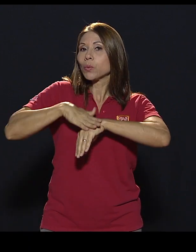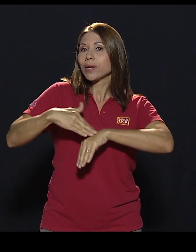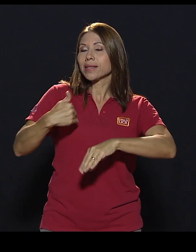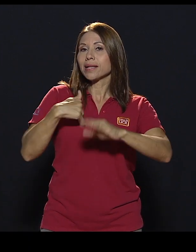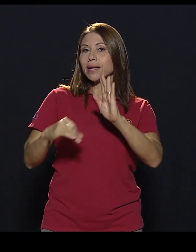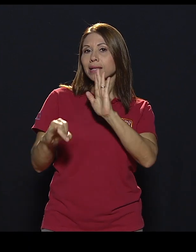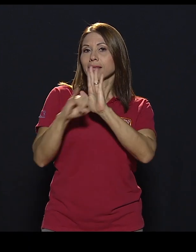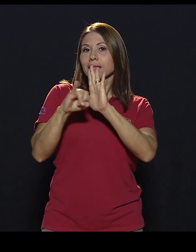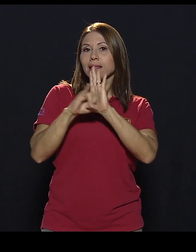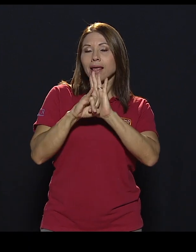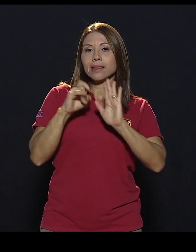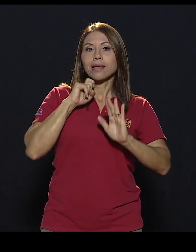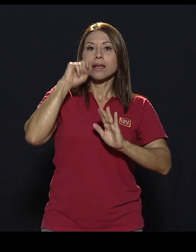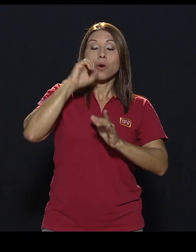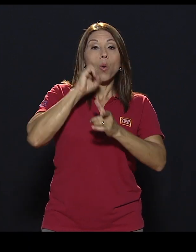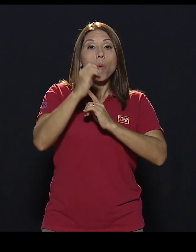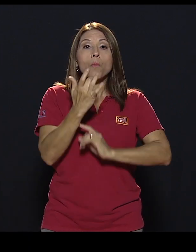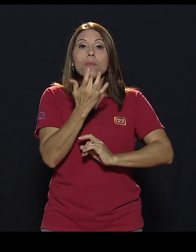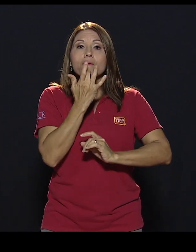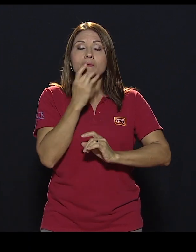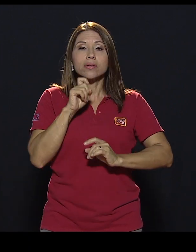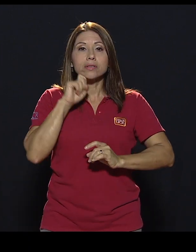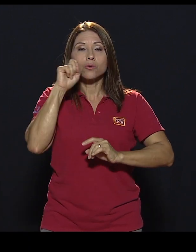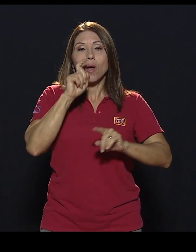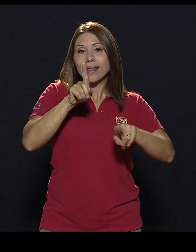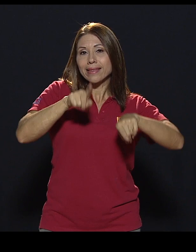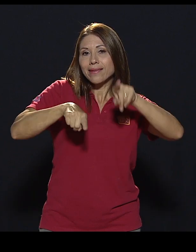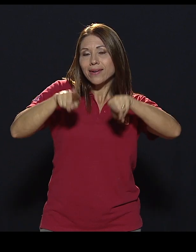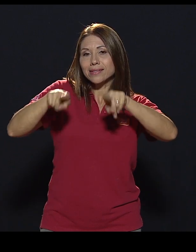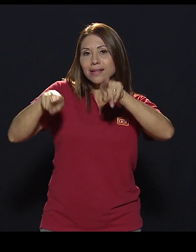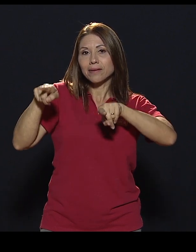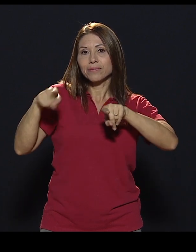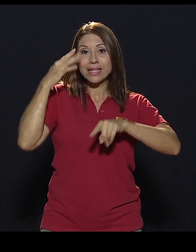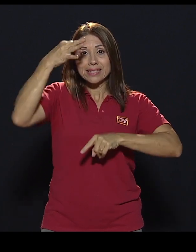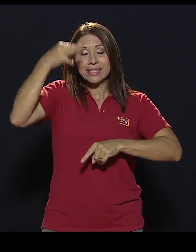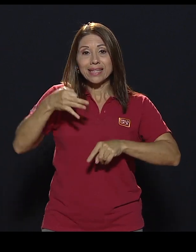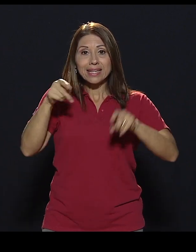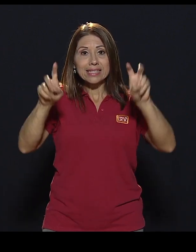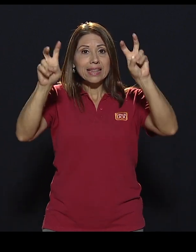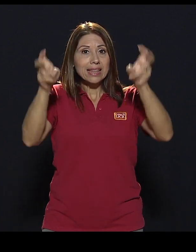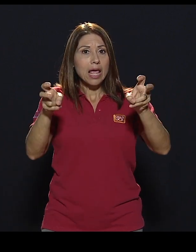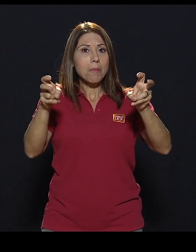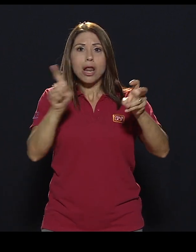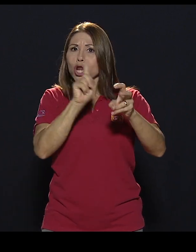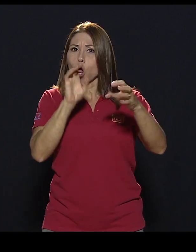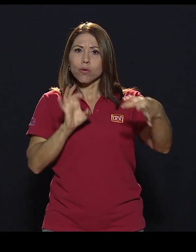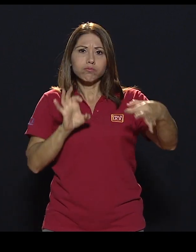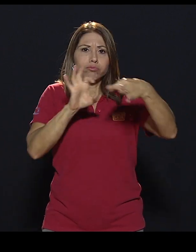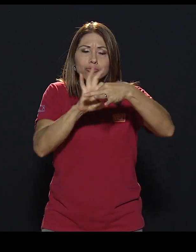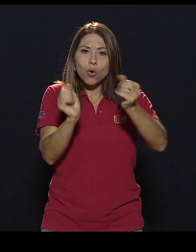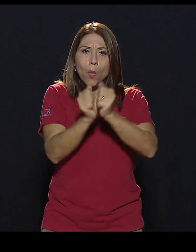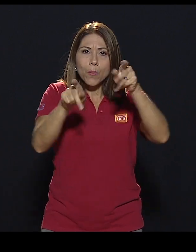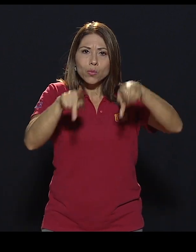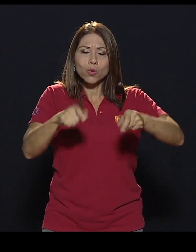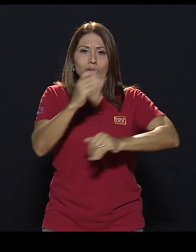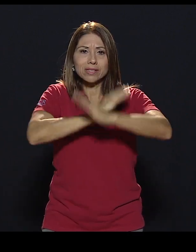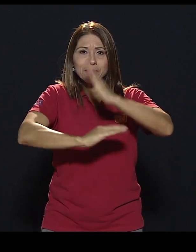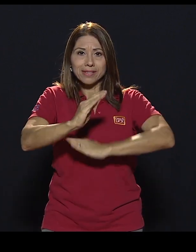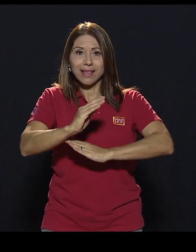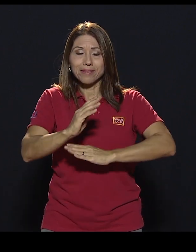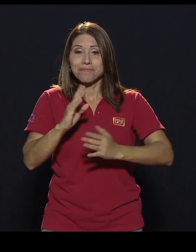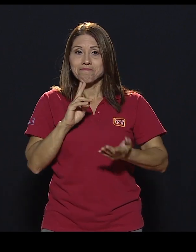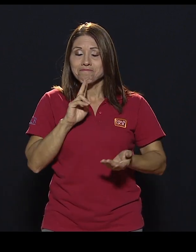identidad de género o una preferencia sexual diversa, se cree que es un tema completamente ajeno a la persona con discapacidad, ¿verdad?